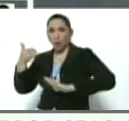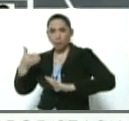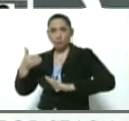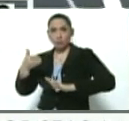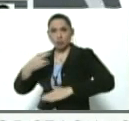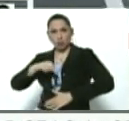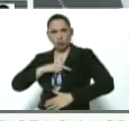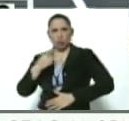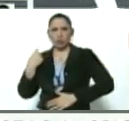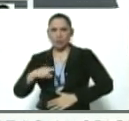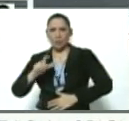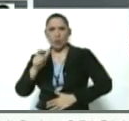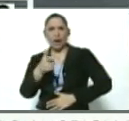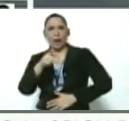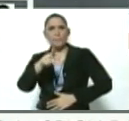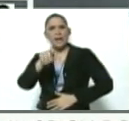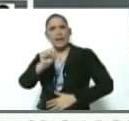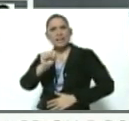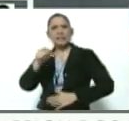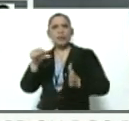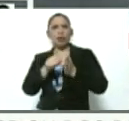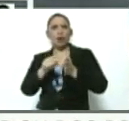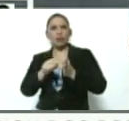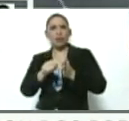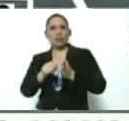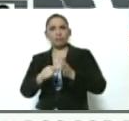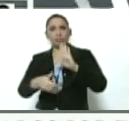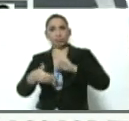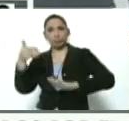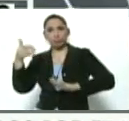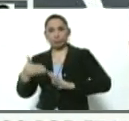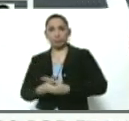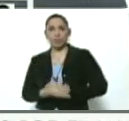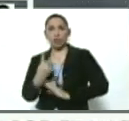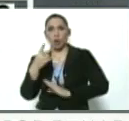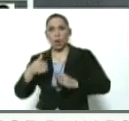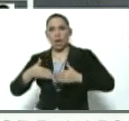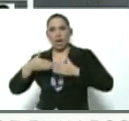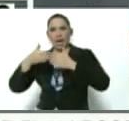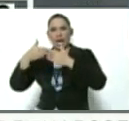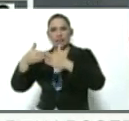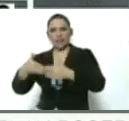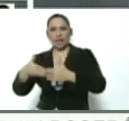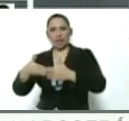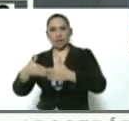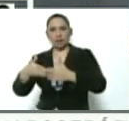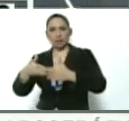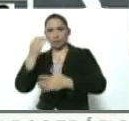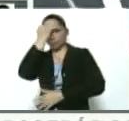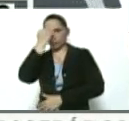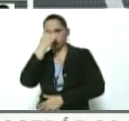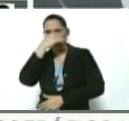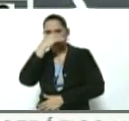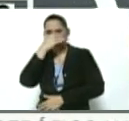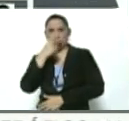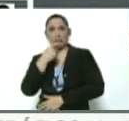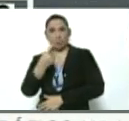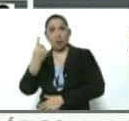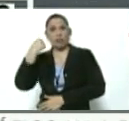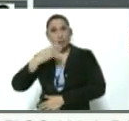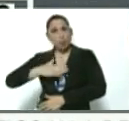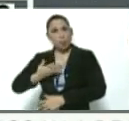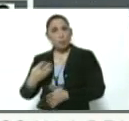posición de GPS donde partieron las dos lanchas con los terroristas, y la dijimos ayer, la podemos